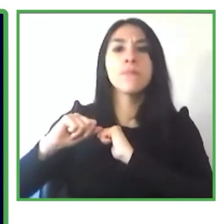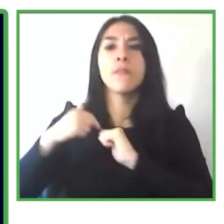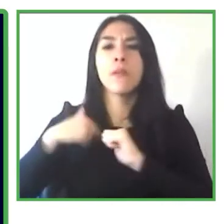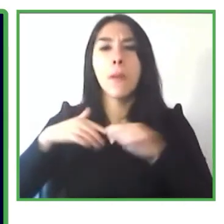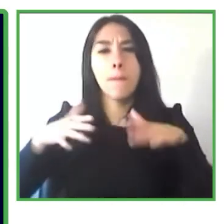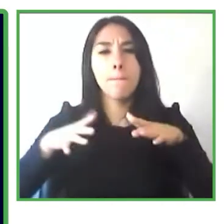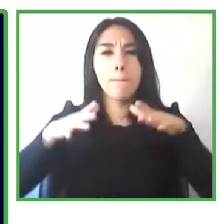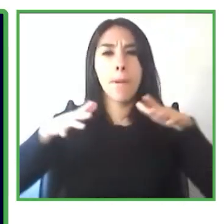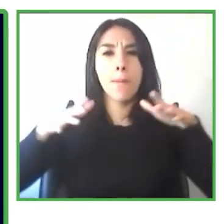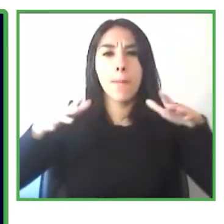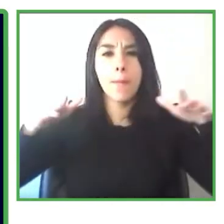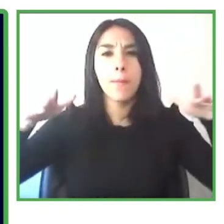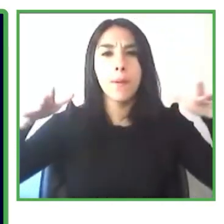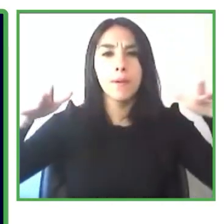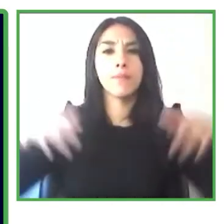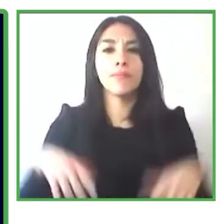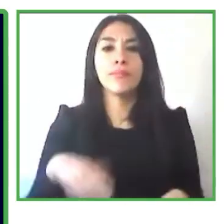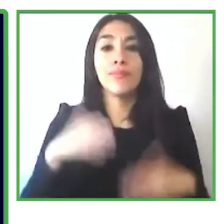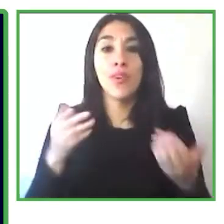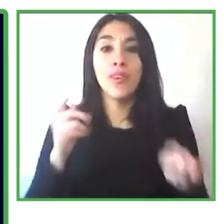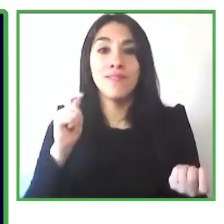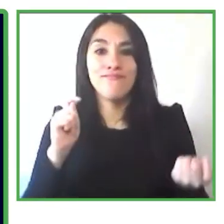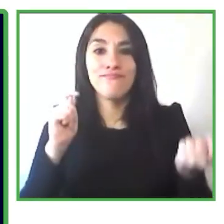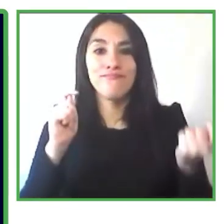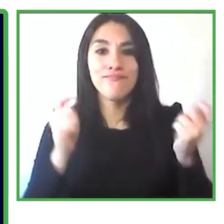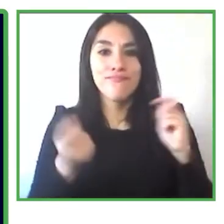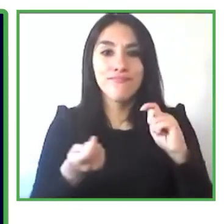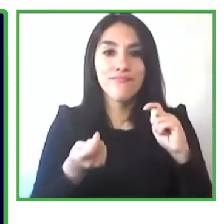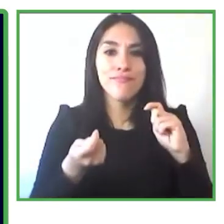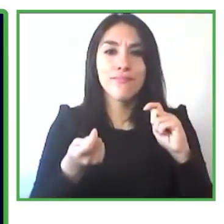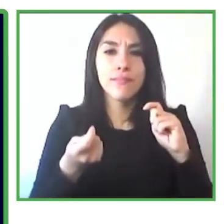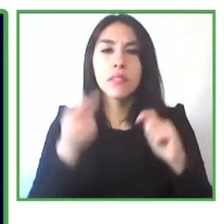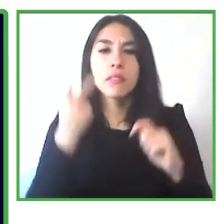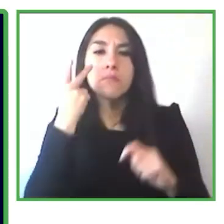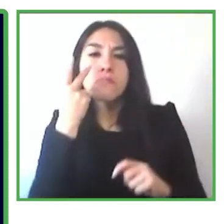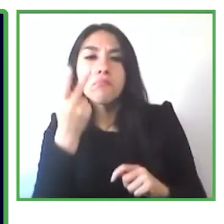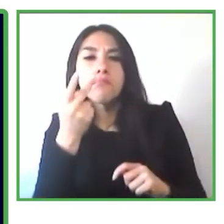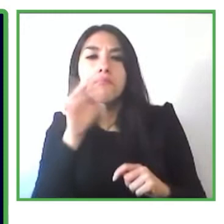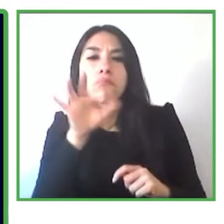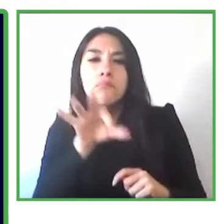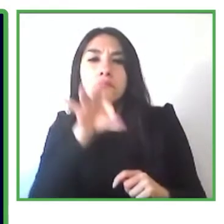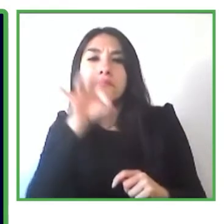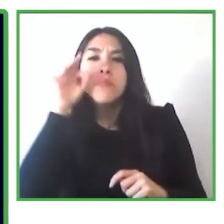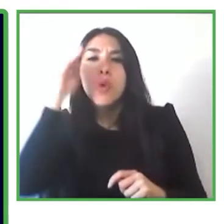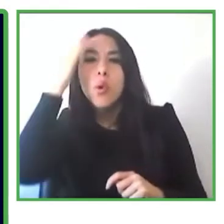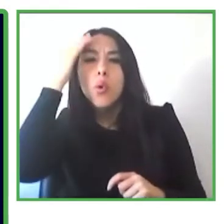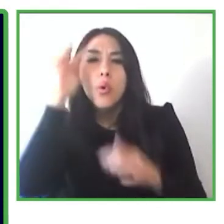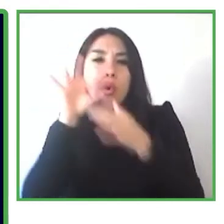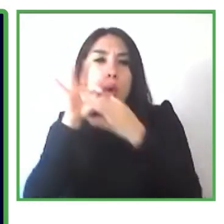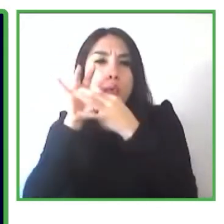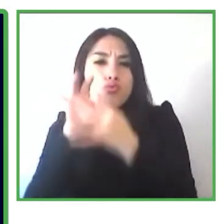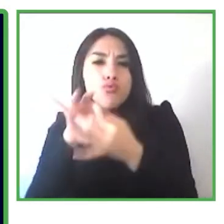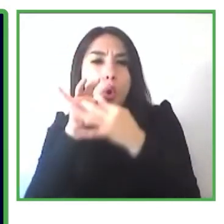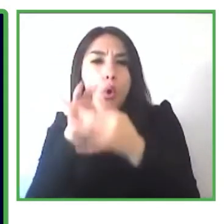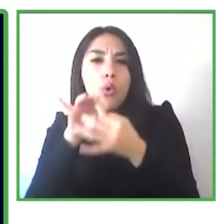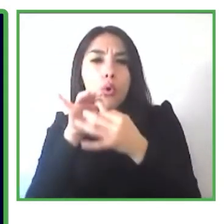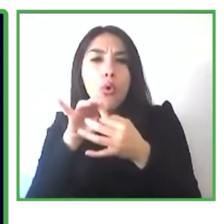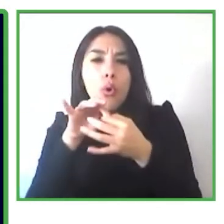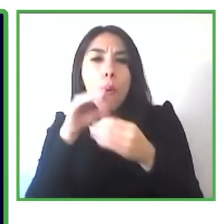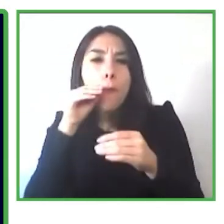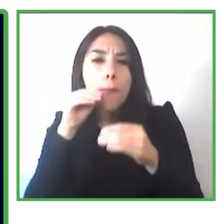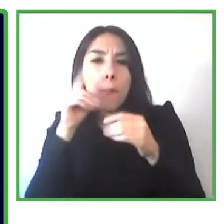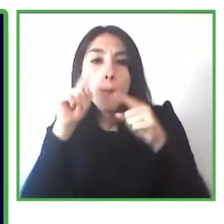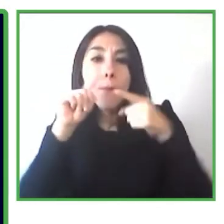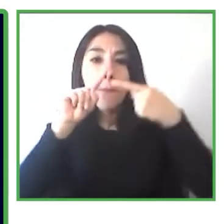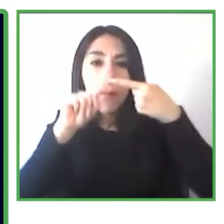paradigma nos encontramos con tres principales problemas a resolver primeramente la falta de conocimiento